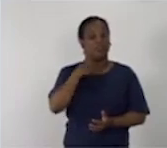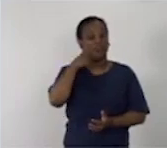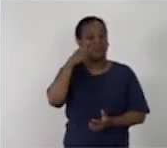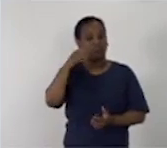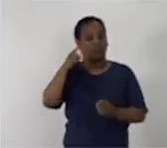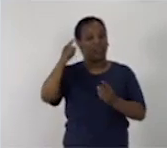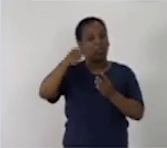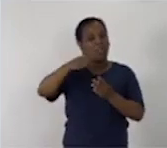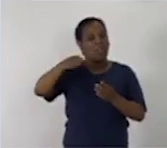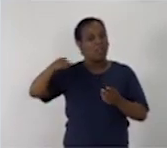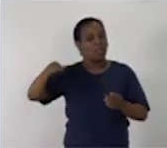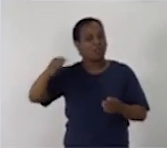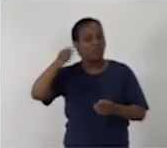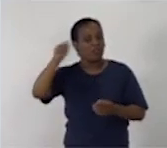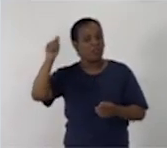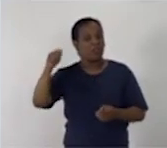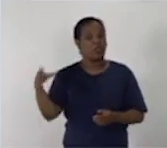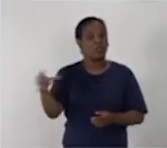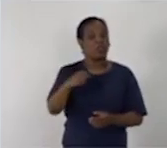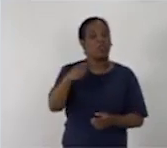en todo lo que escriban.